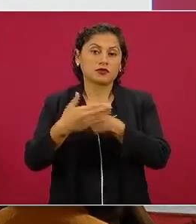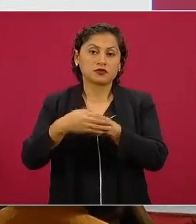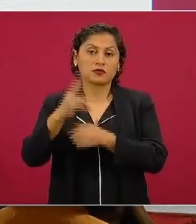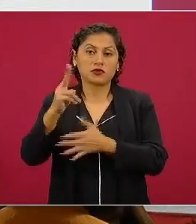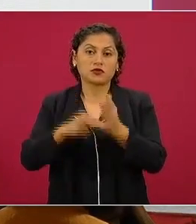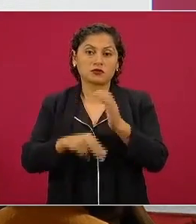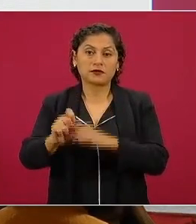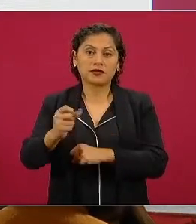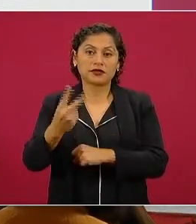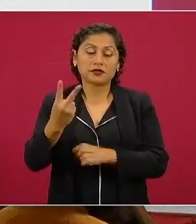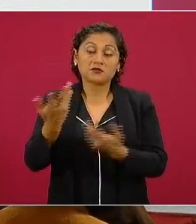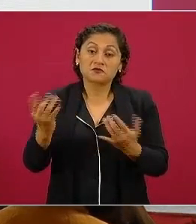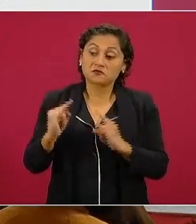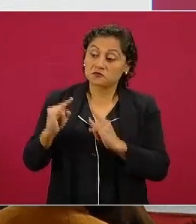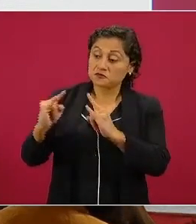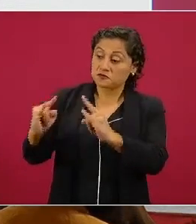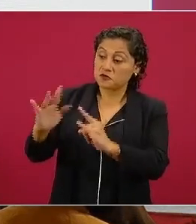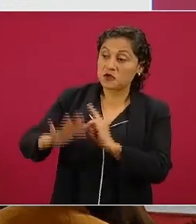más tiempo